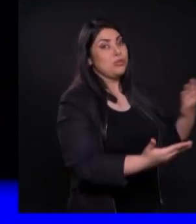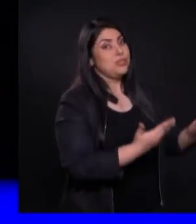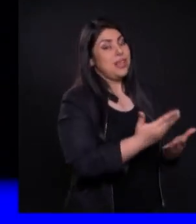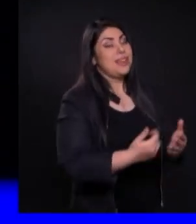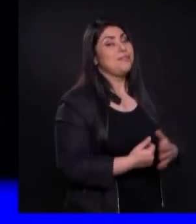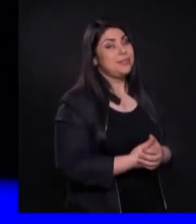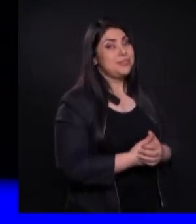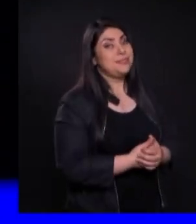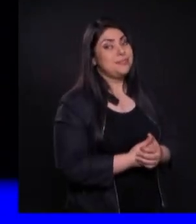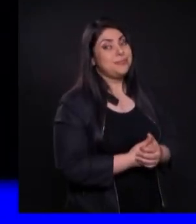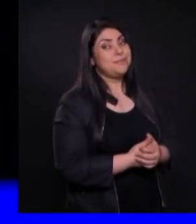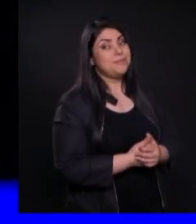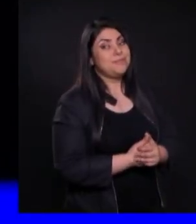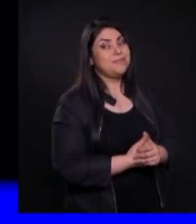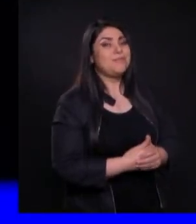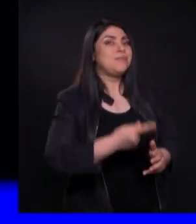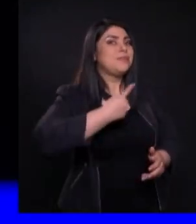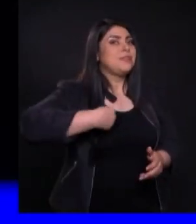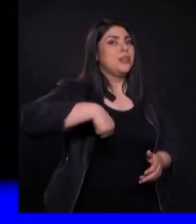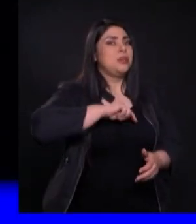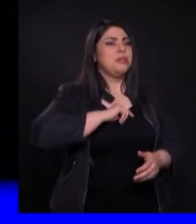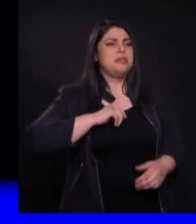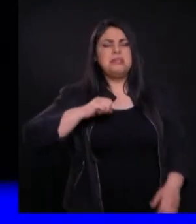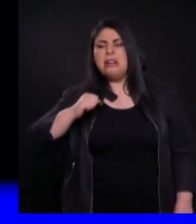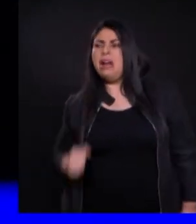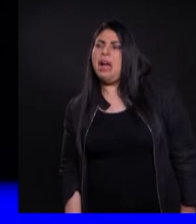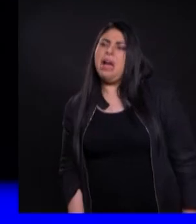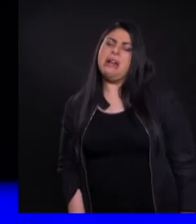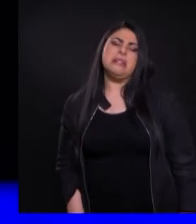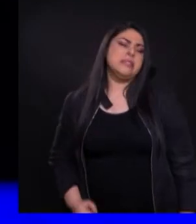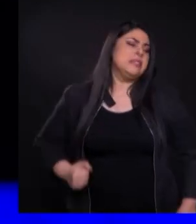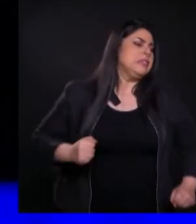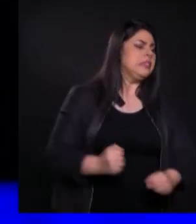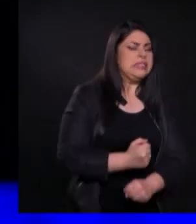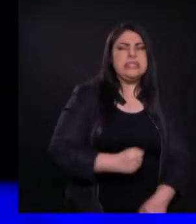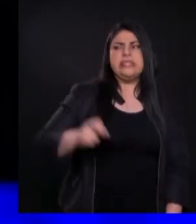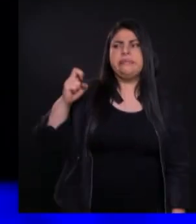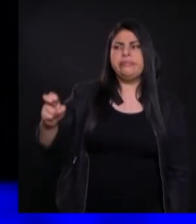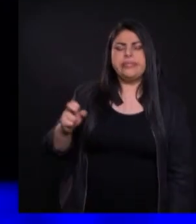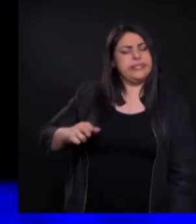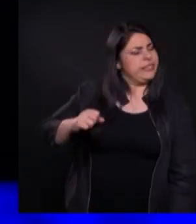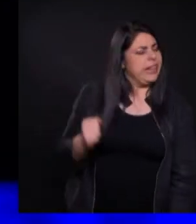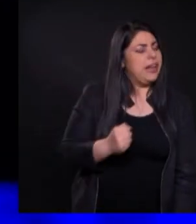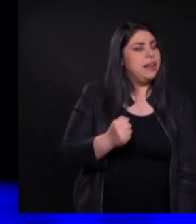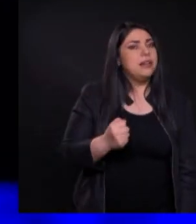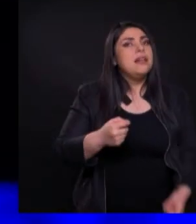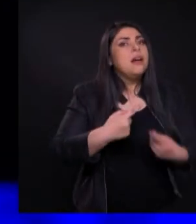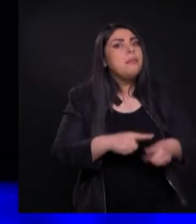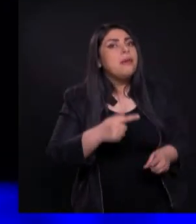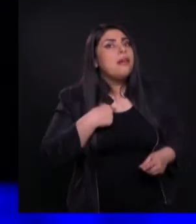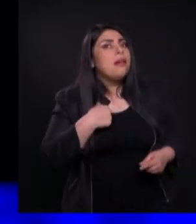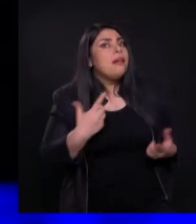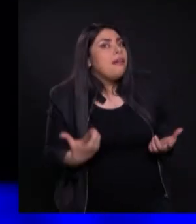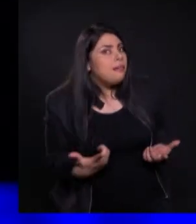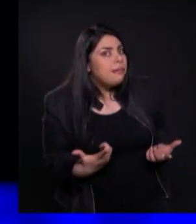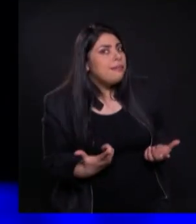Y somos muy buenos Para quejarnos De los servicios Que alguien más Nos puede dar Pero cuando nos toca Servir a nosotros